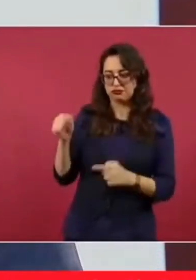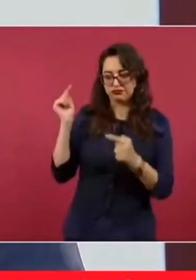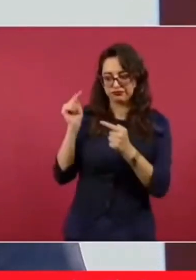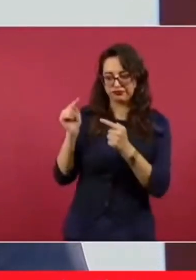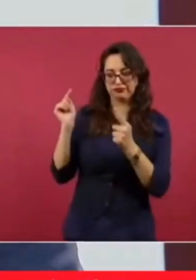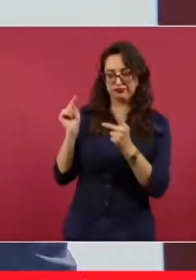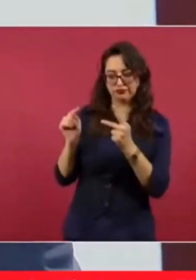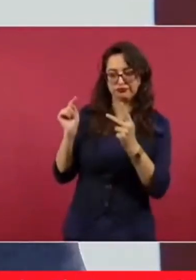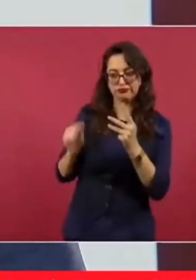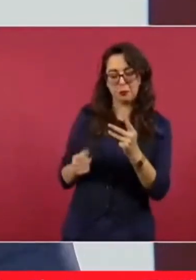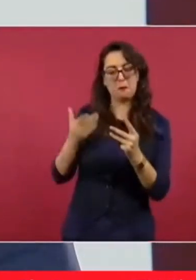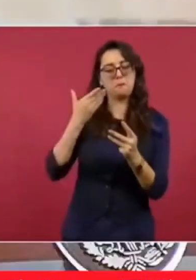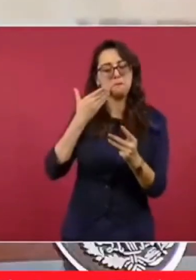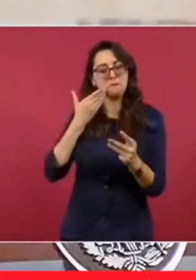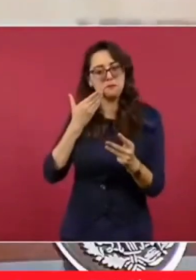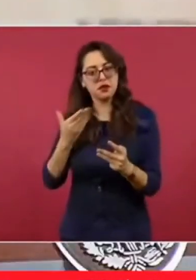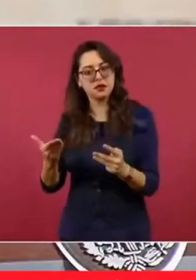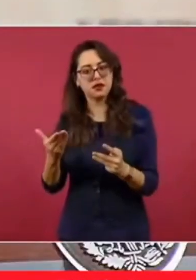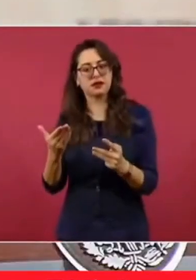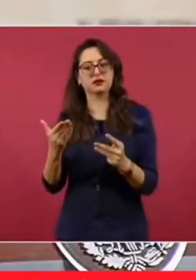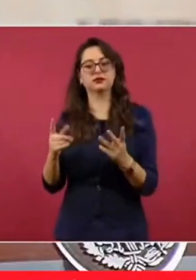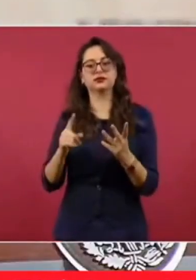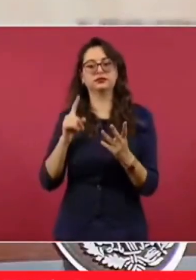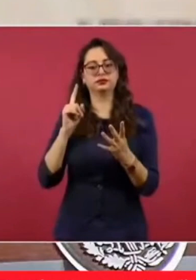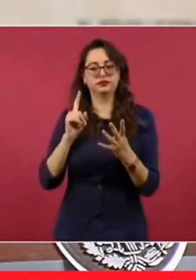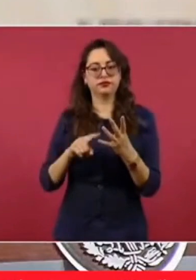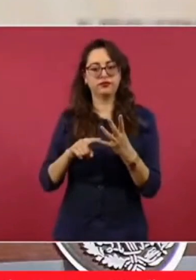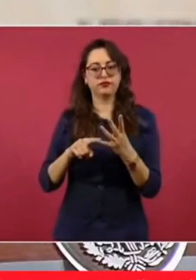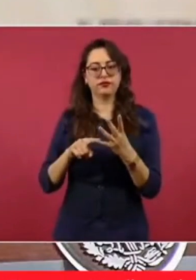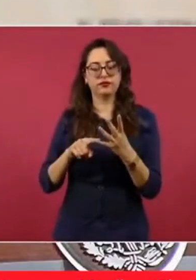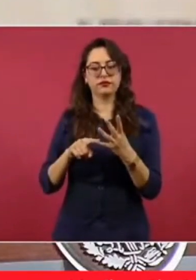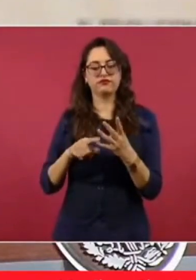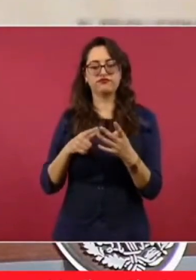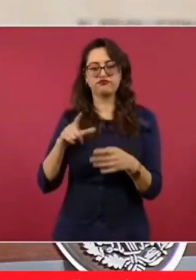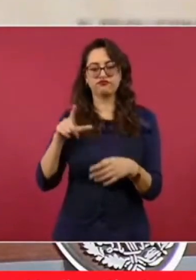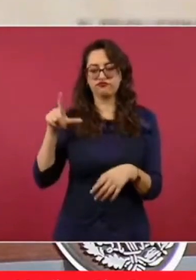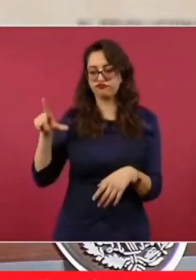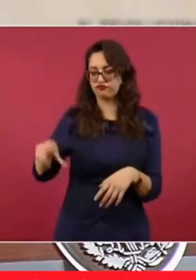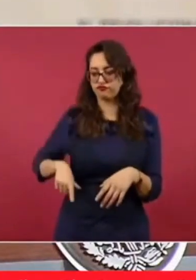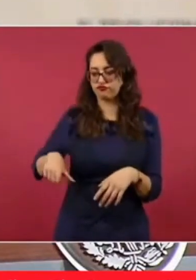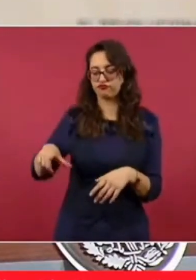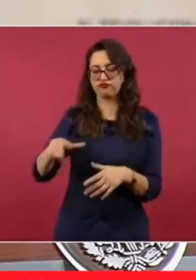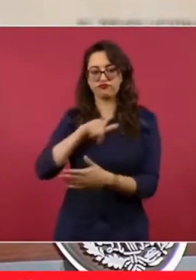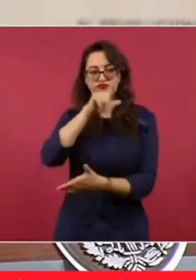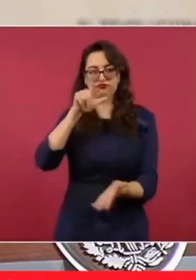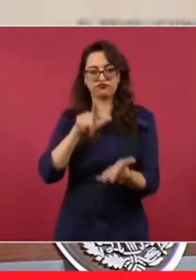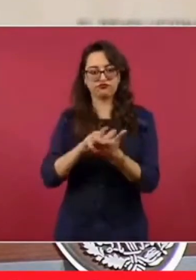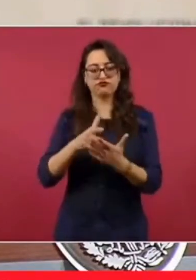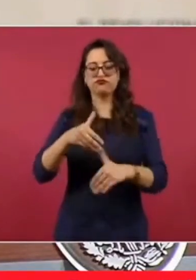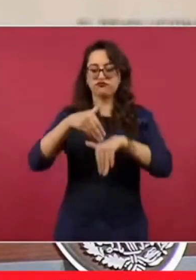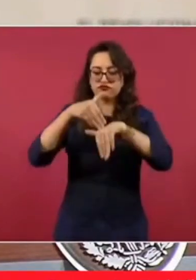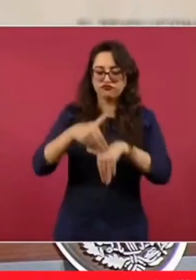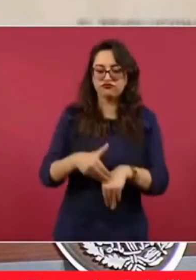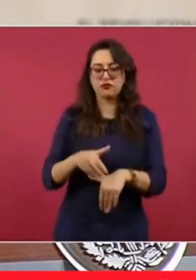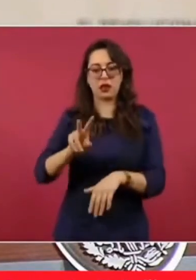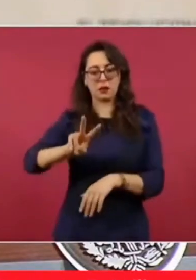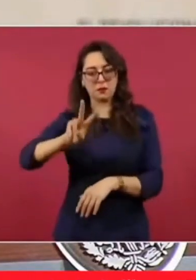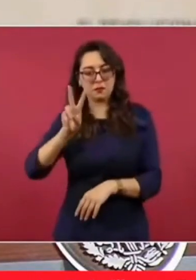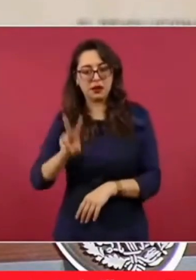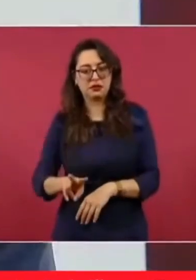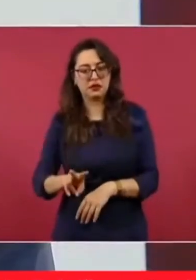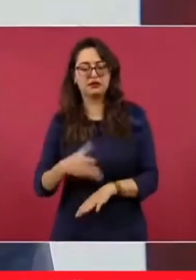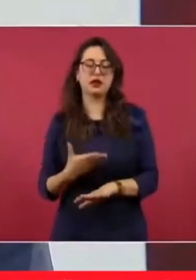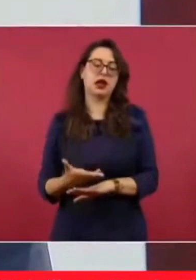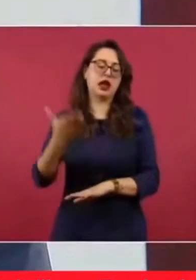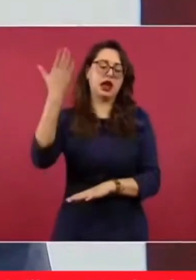que hay un auténtico Estado de Derecho, no como antes, Estado de